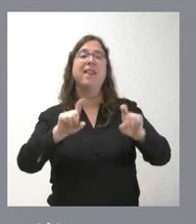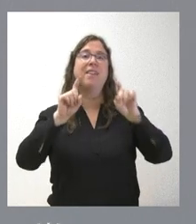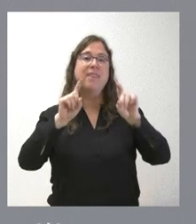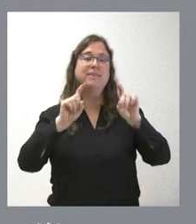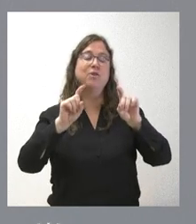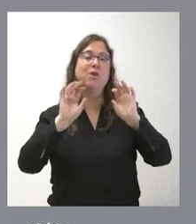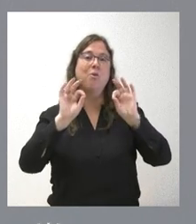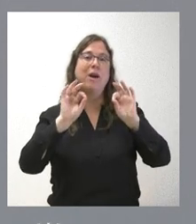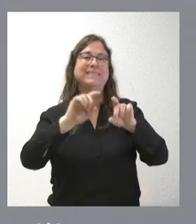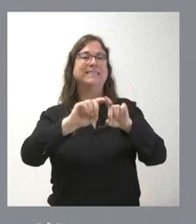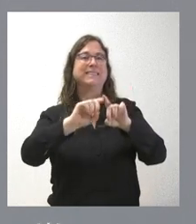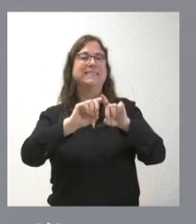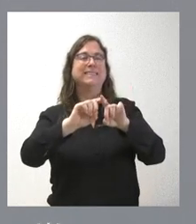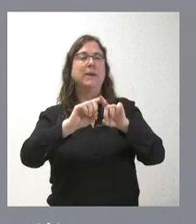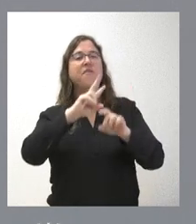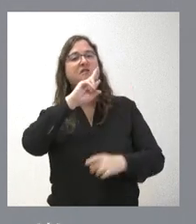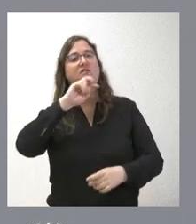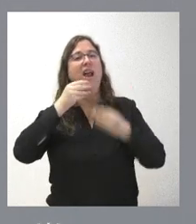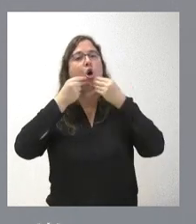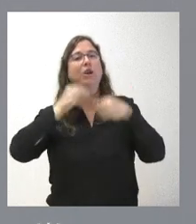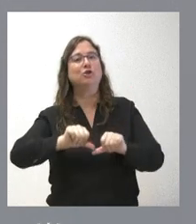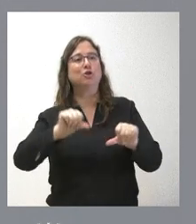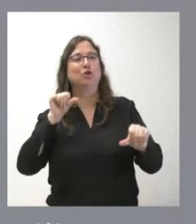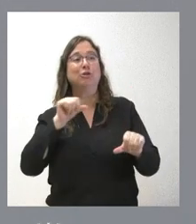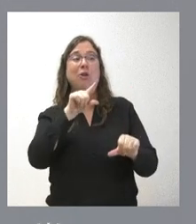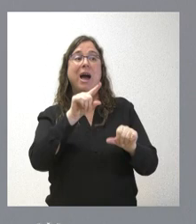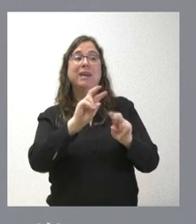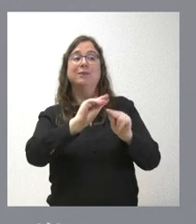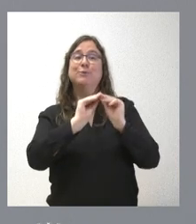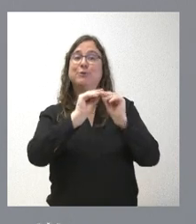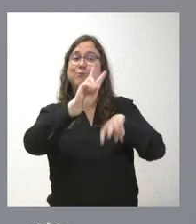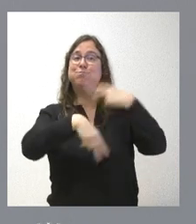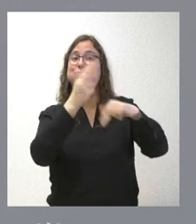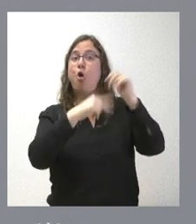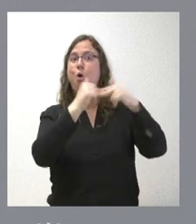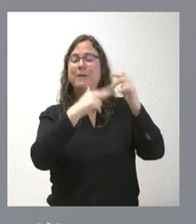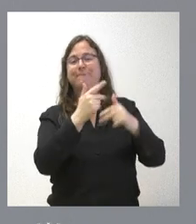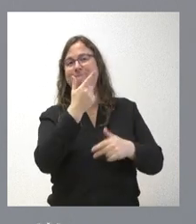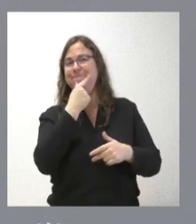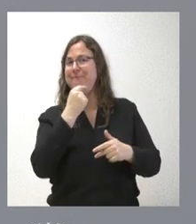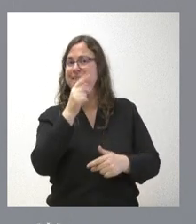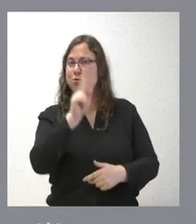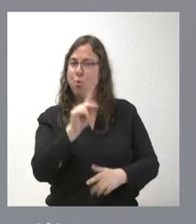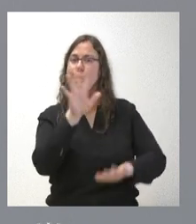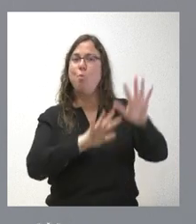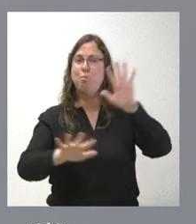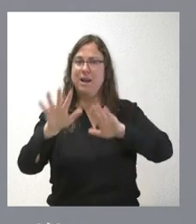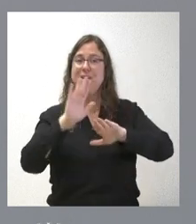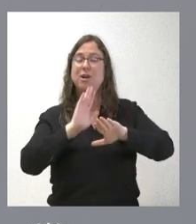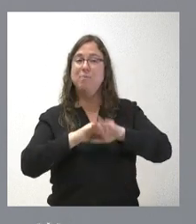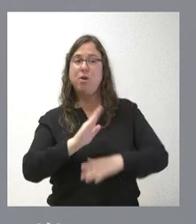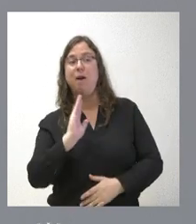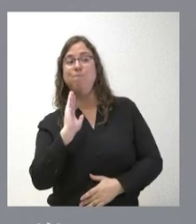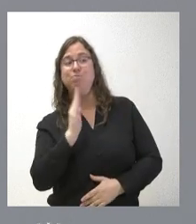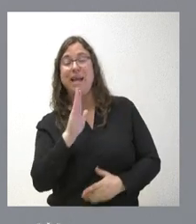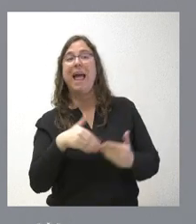de carácter y valor histórico y, lógicamente, ahí la intervención pública en eliminación de barreras es algo más complicado porque perjudica claramente a